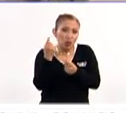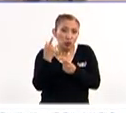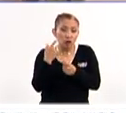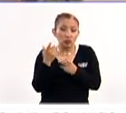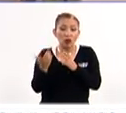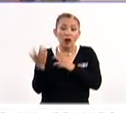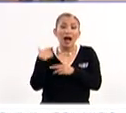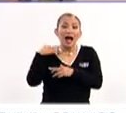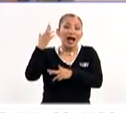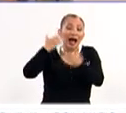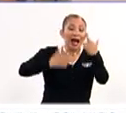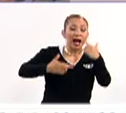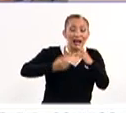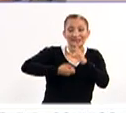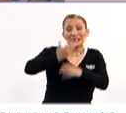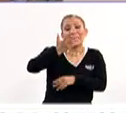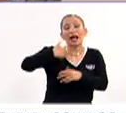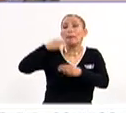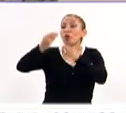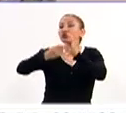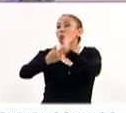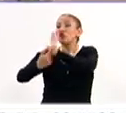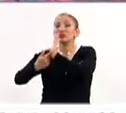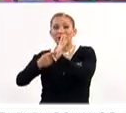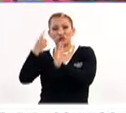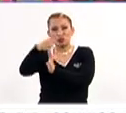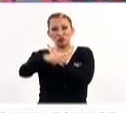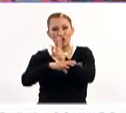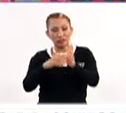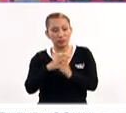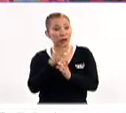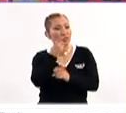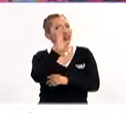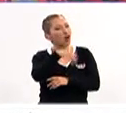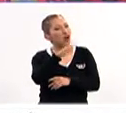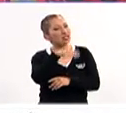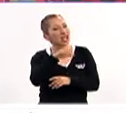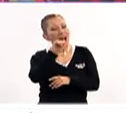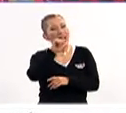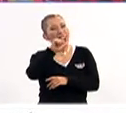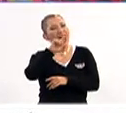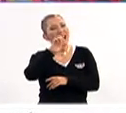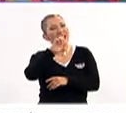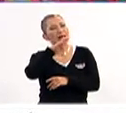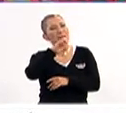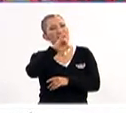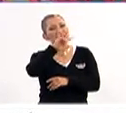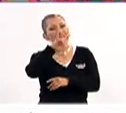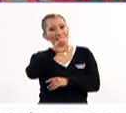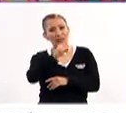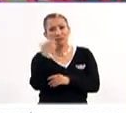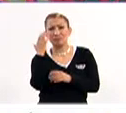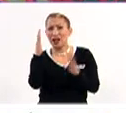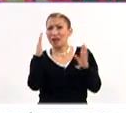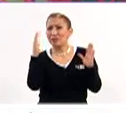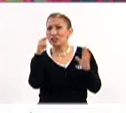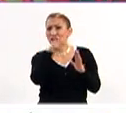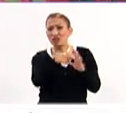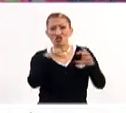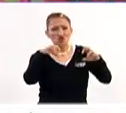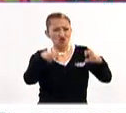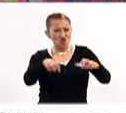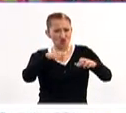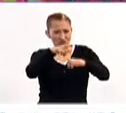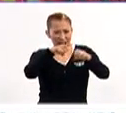ayudamos a que salgan al mundo. Por ejemplo, hay veces que dicen, oigan, los alebrijes, que es una maravilla, hemos tenido un éxito bellísimo con los alebrijes.